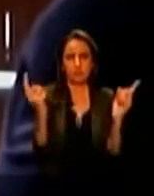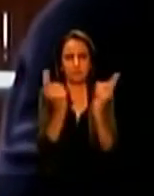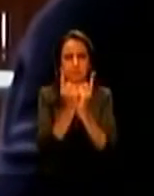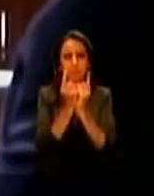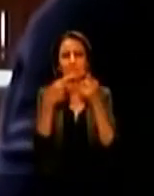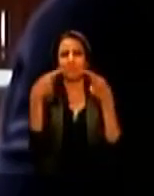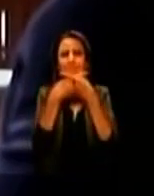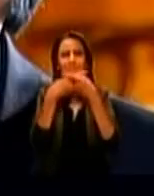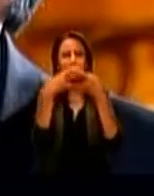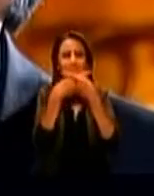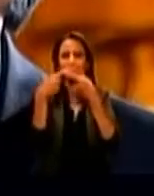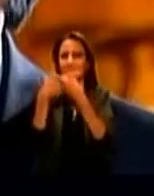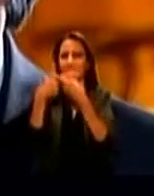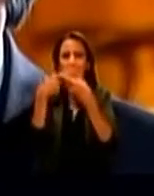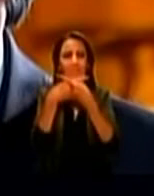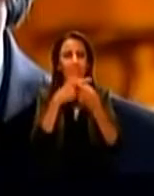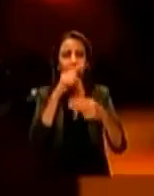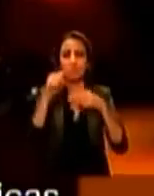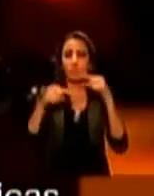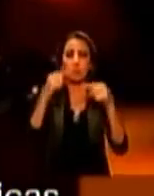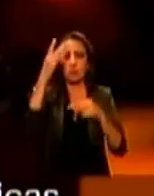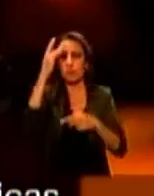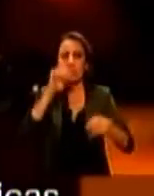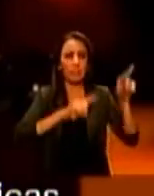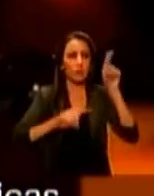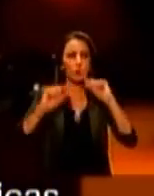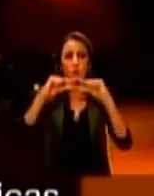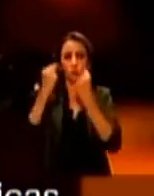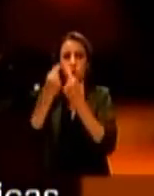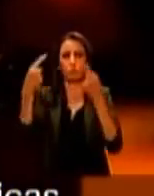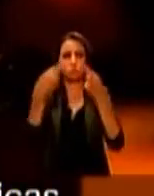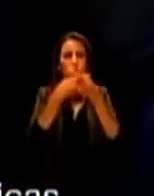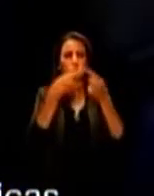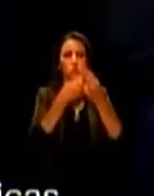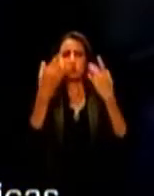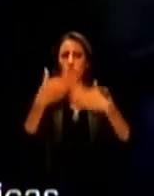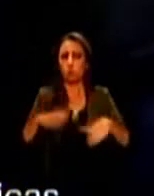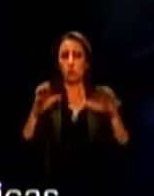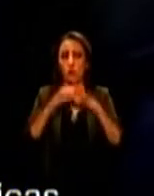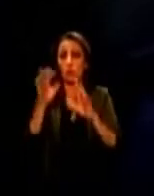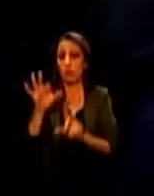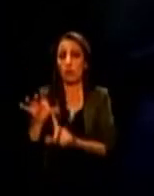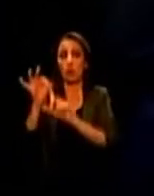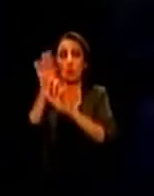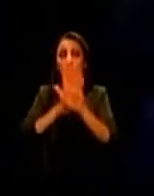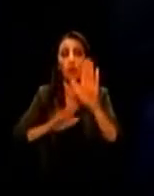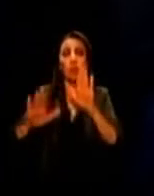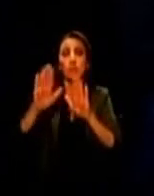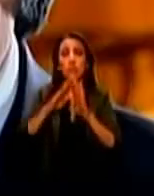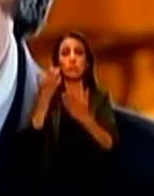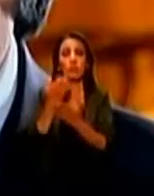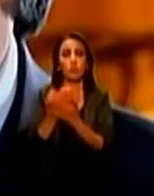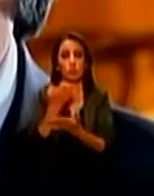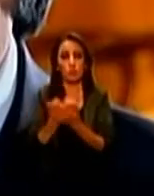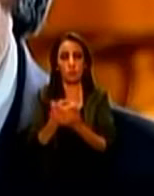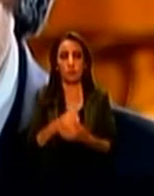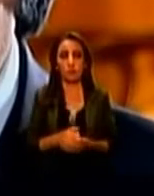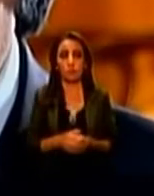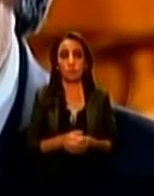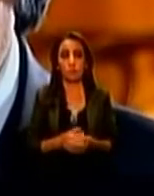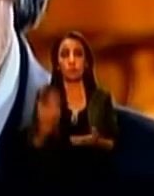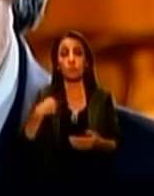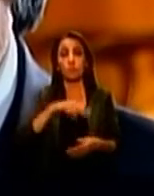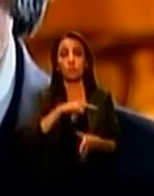la confrontación política era muy grande. Que eso de pelearse por razones políticas no valía la pena. Y el principal reto es estabilizar la economía.